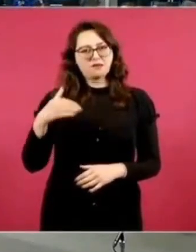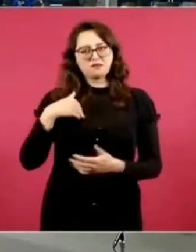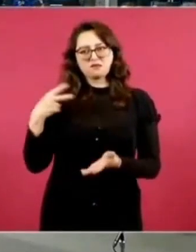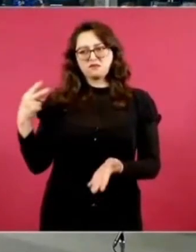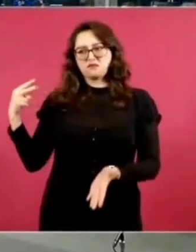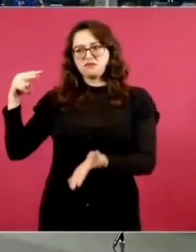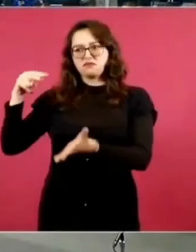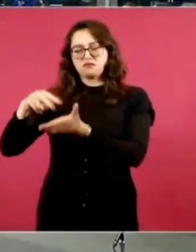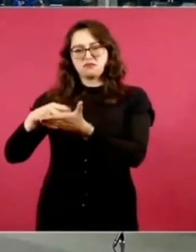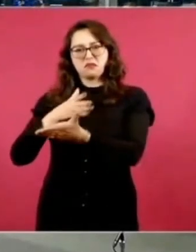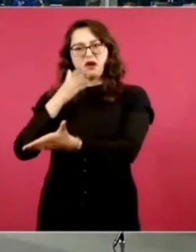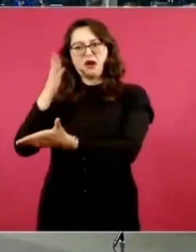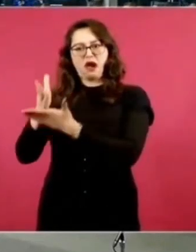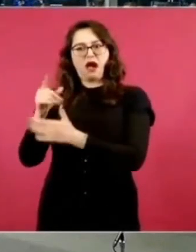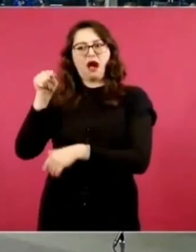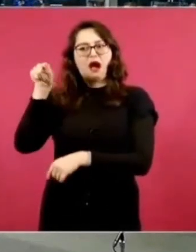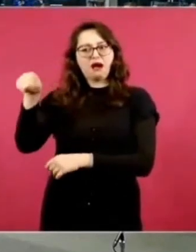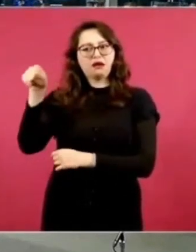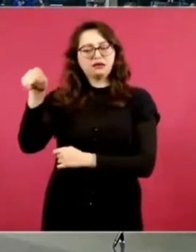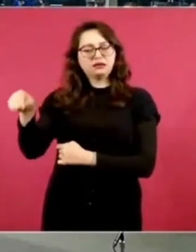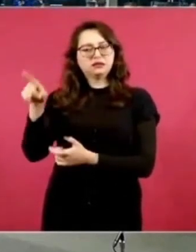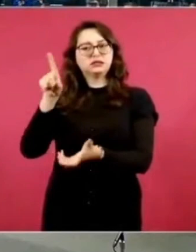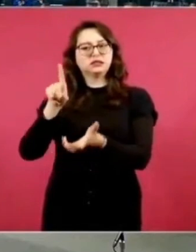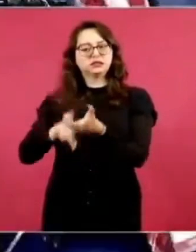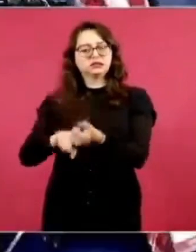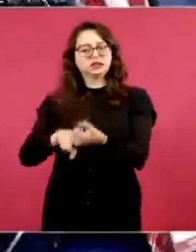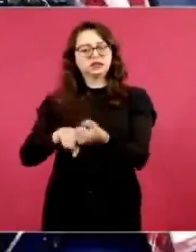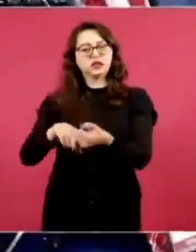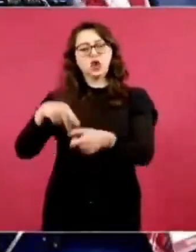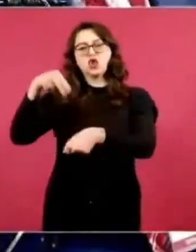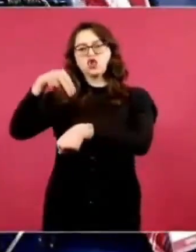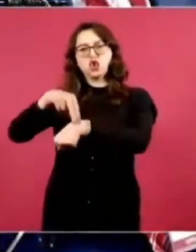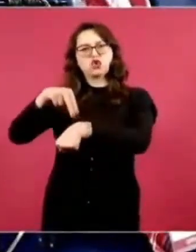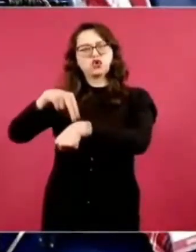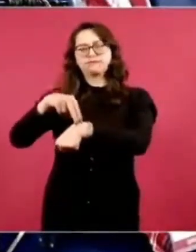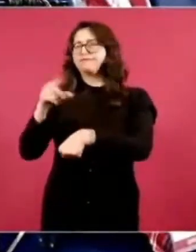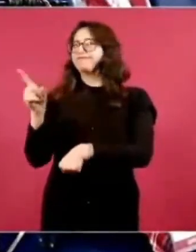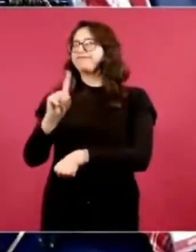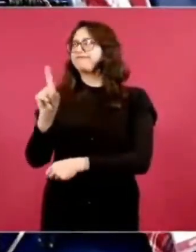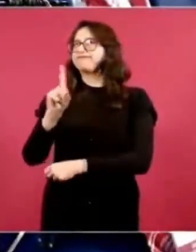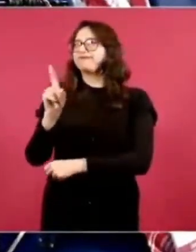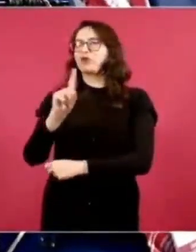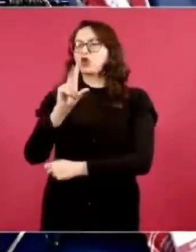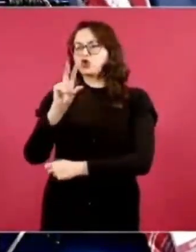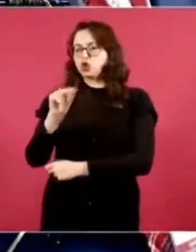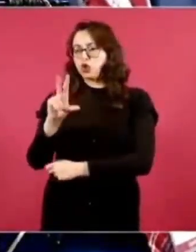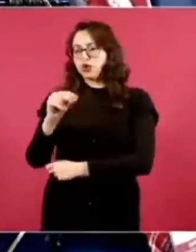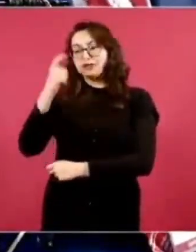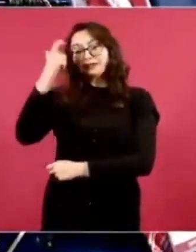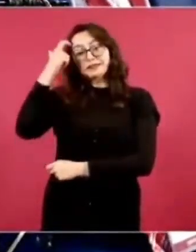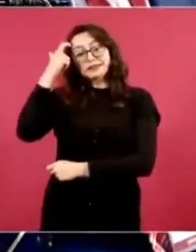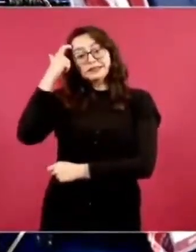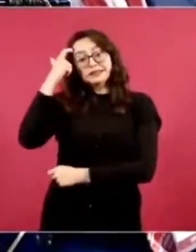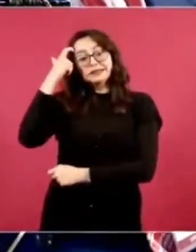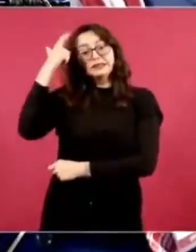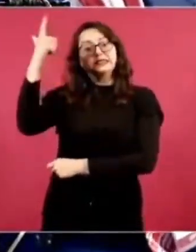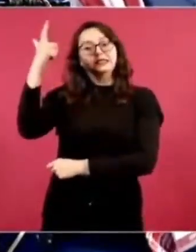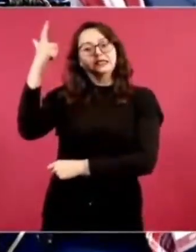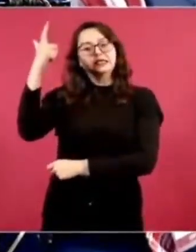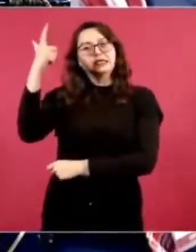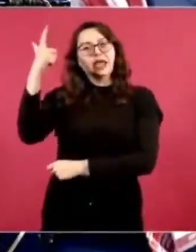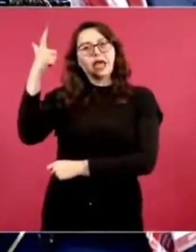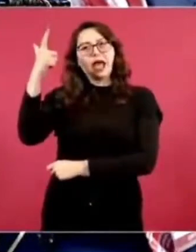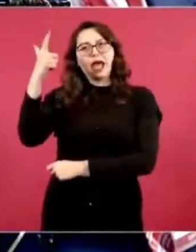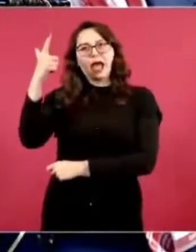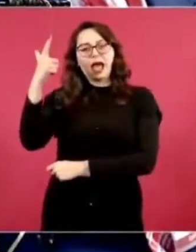al creador del primer pozo, uno de los